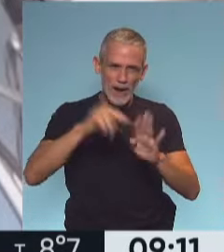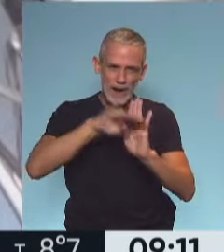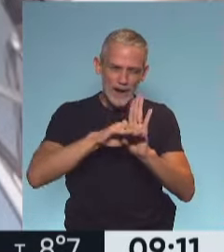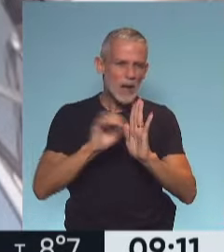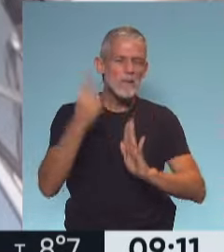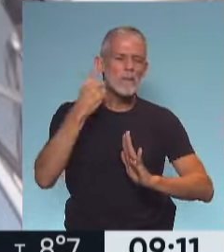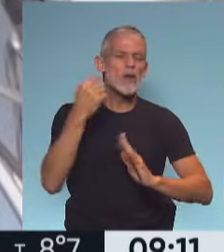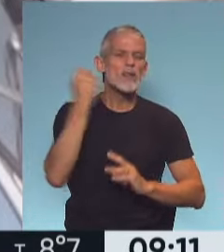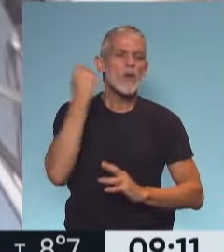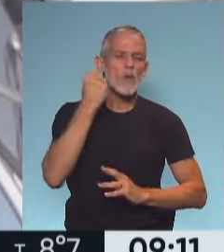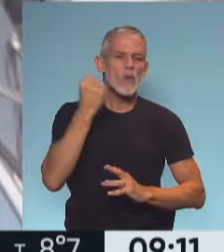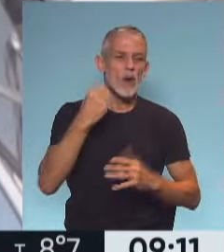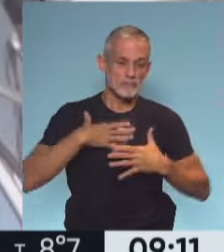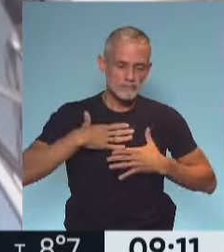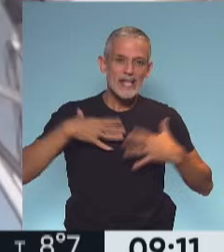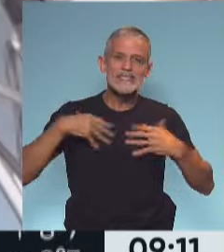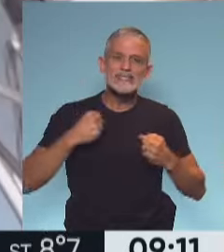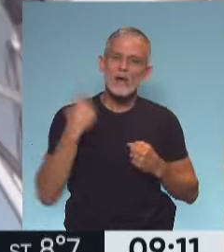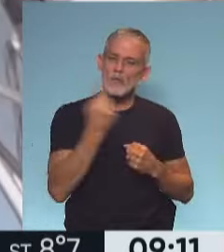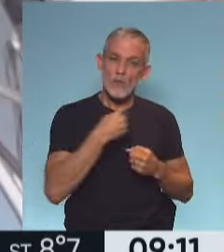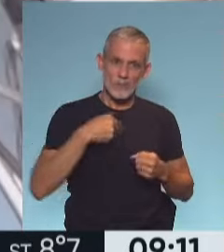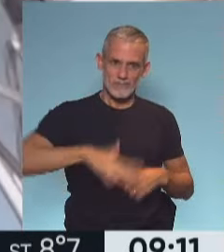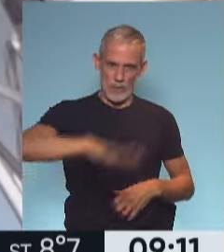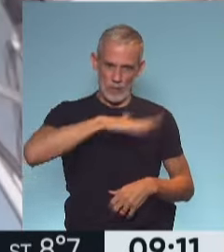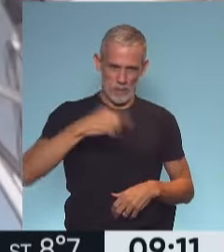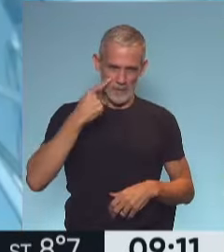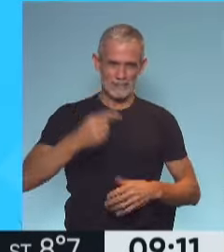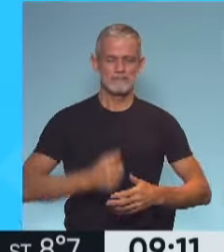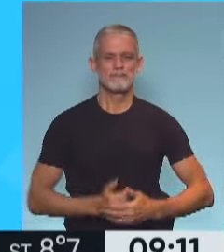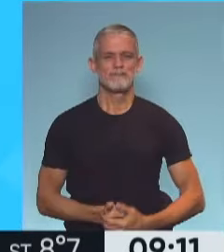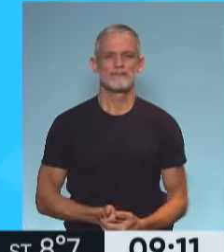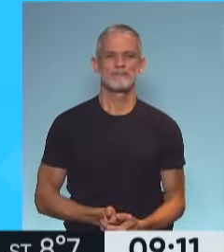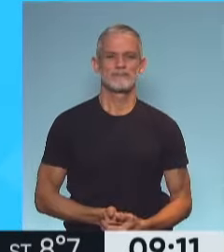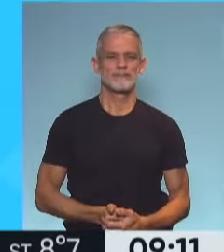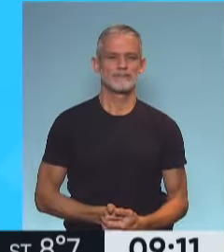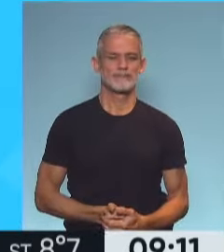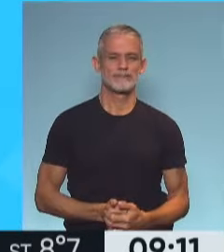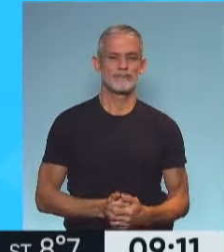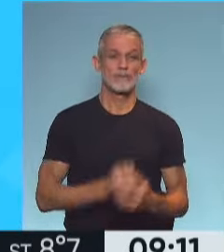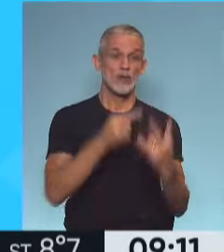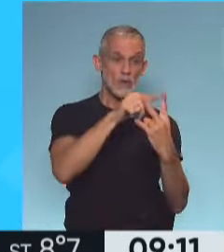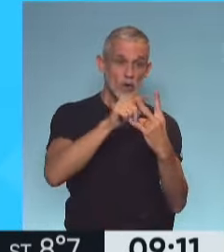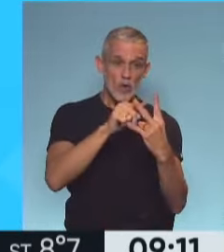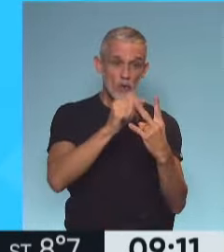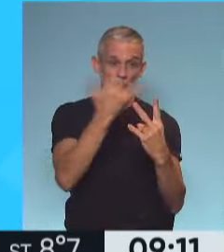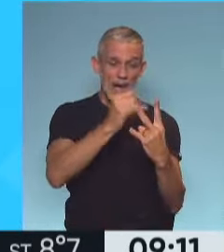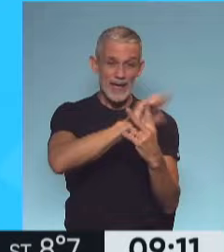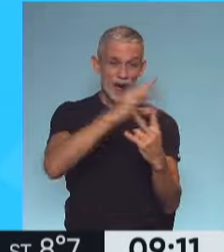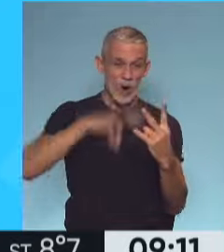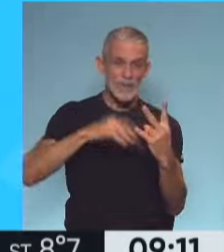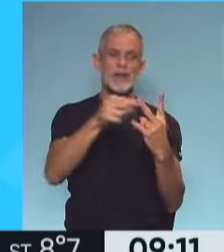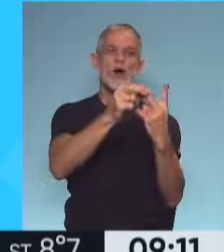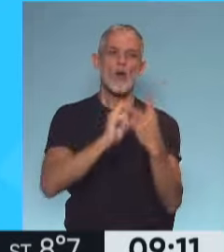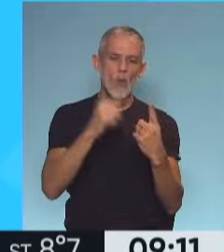priorizar tu condición de salud y la de tu entorno. Mirá. Uno de cada dos casos de COVID-19